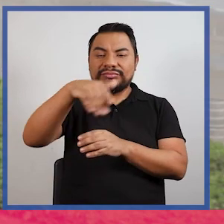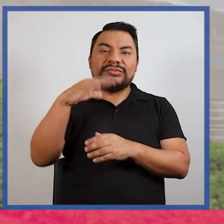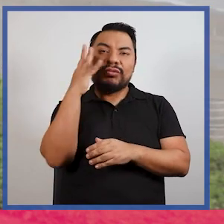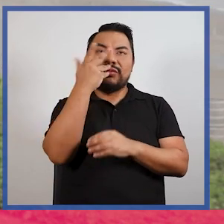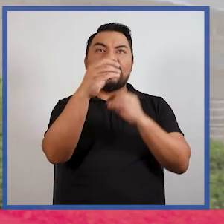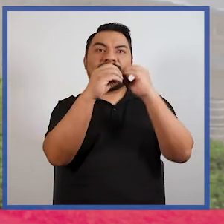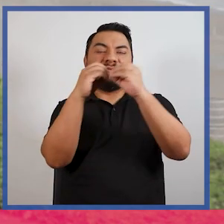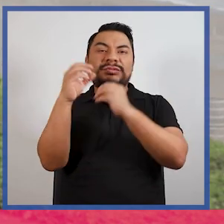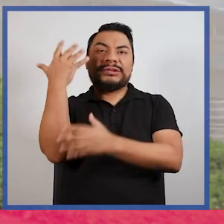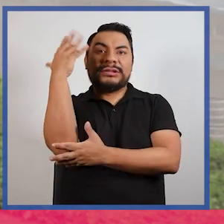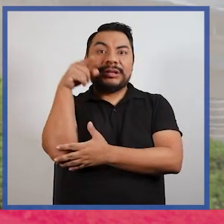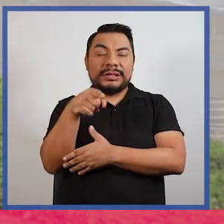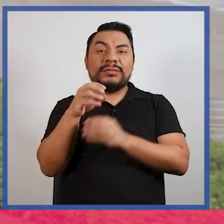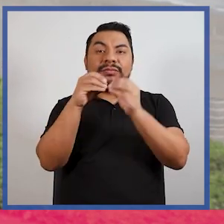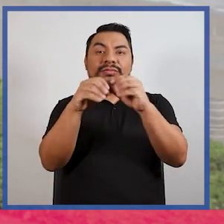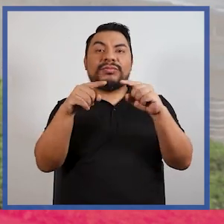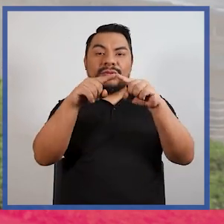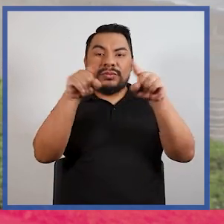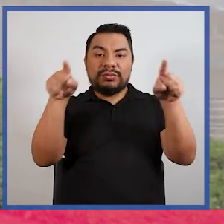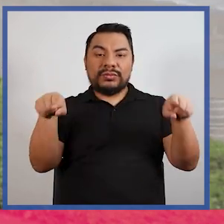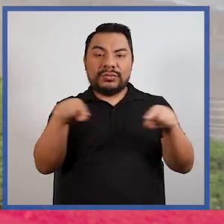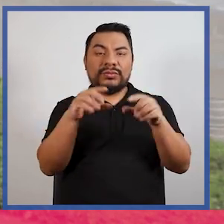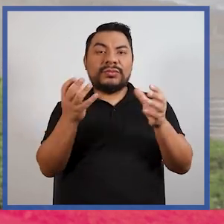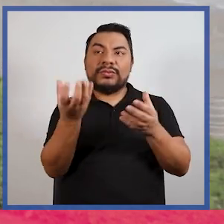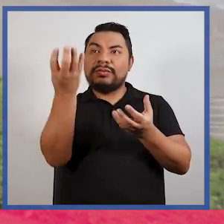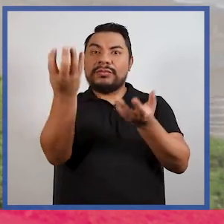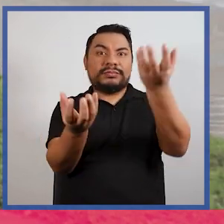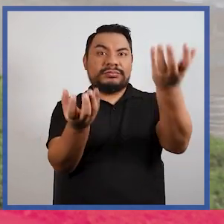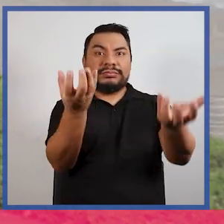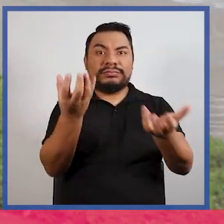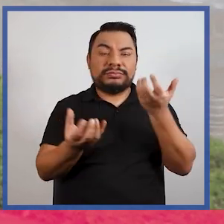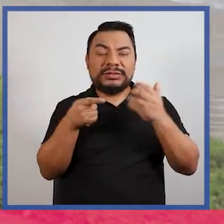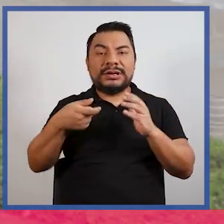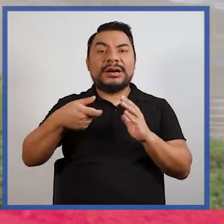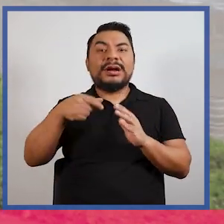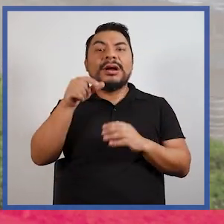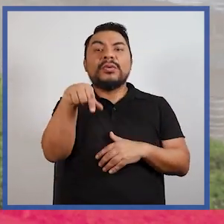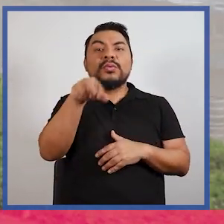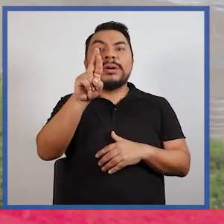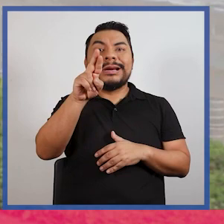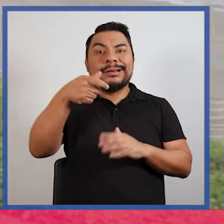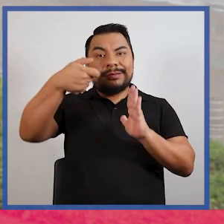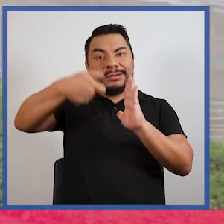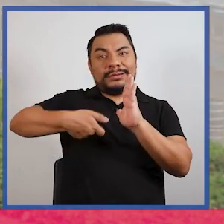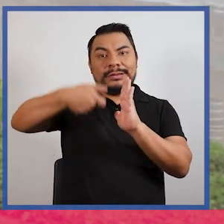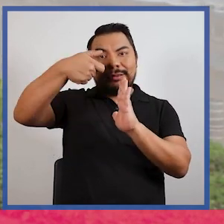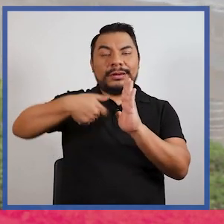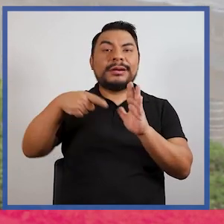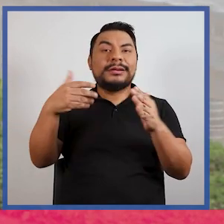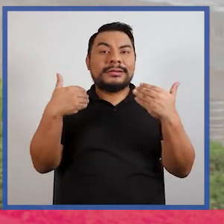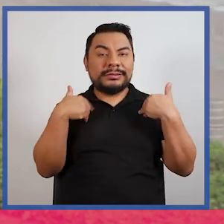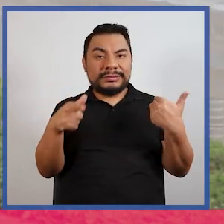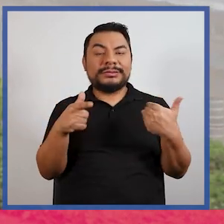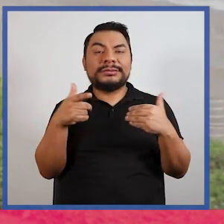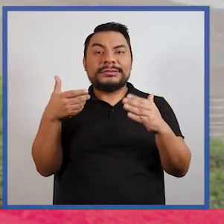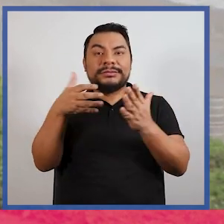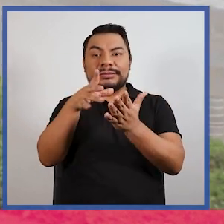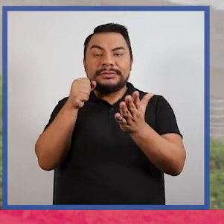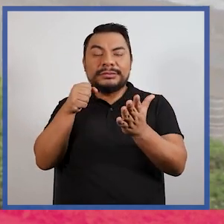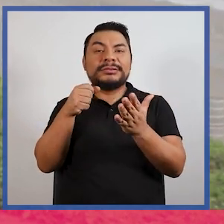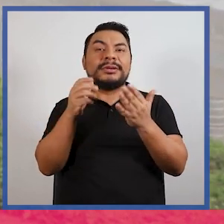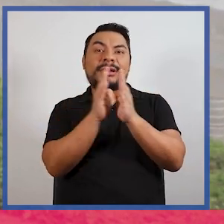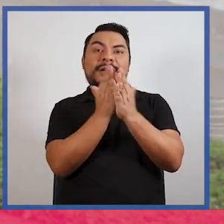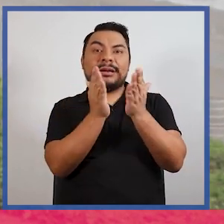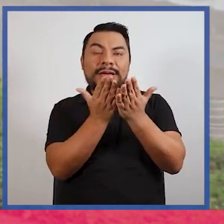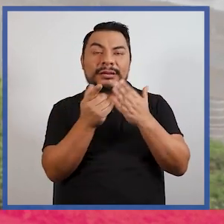y les colgamos unos cubos que contenían códigos QR y que remitían a libros. Entonces,